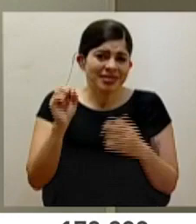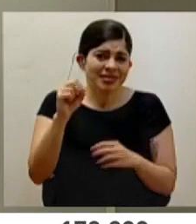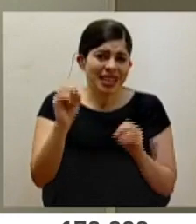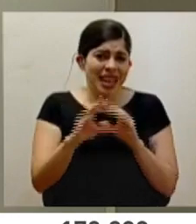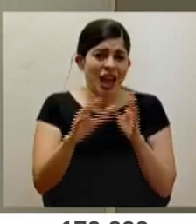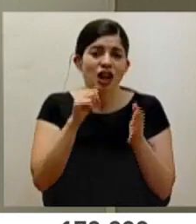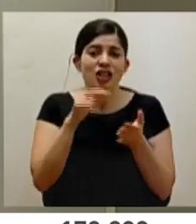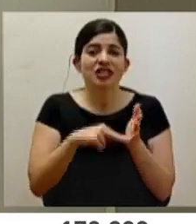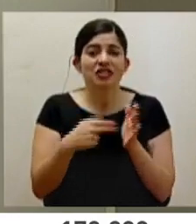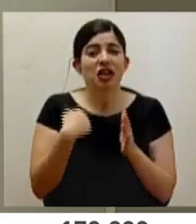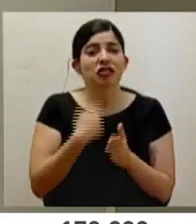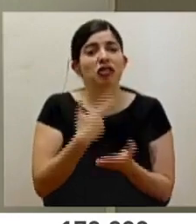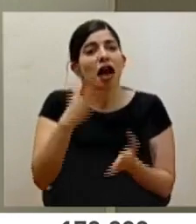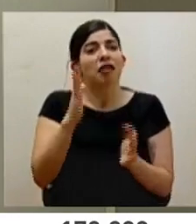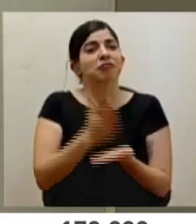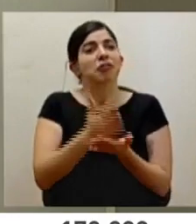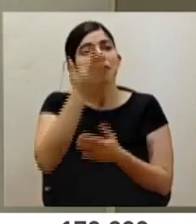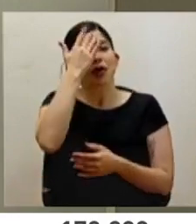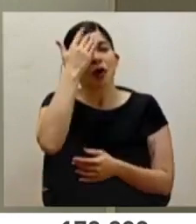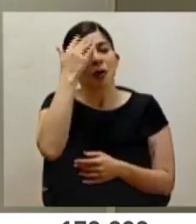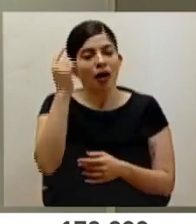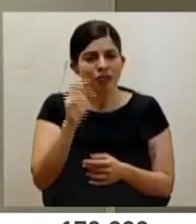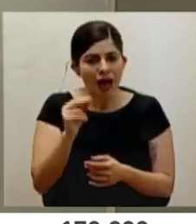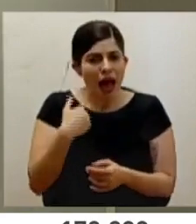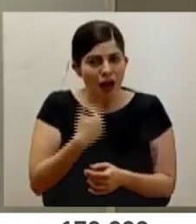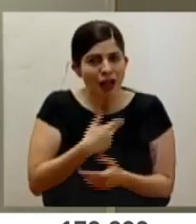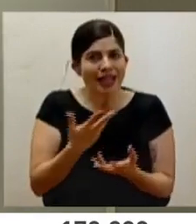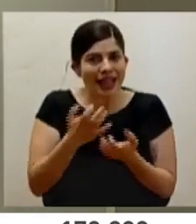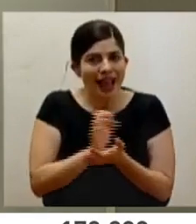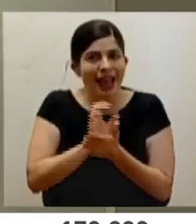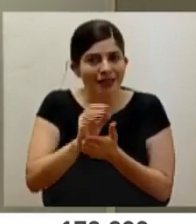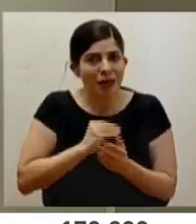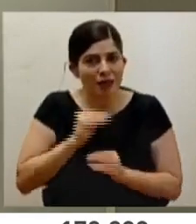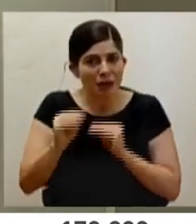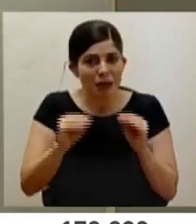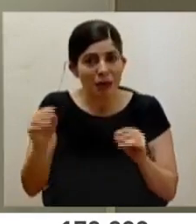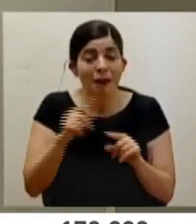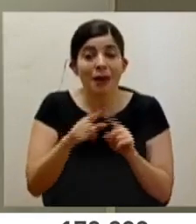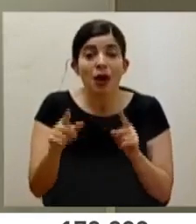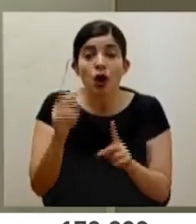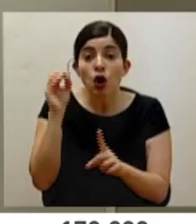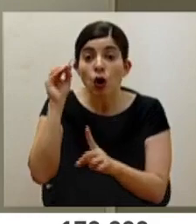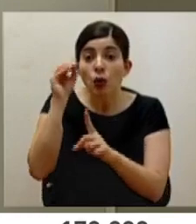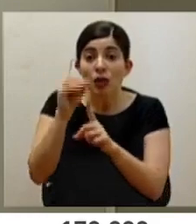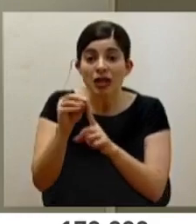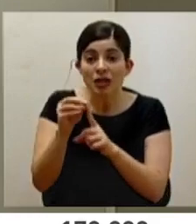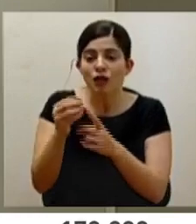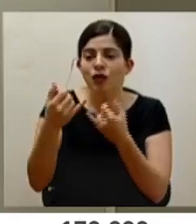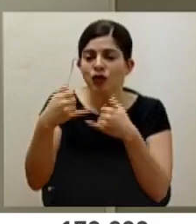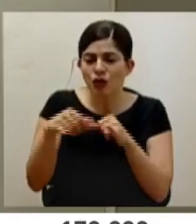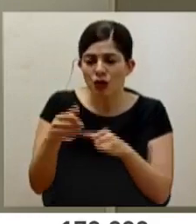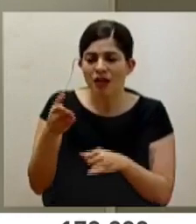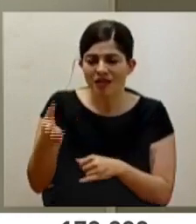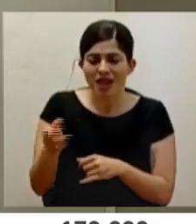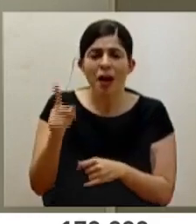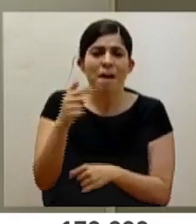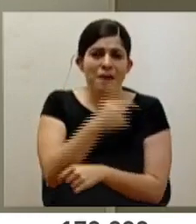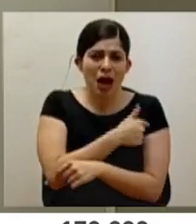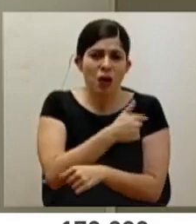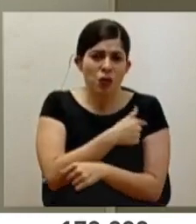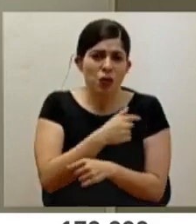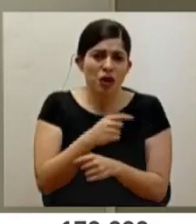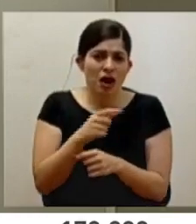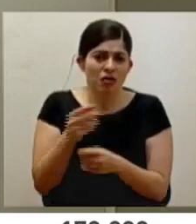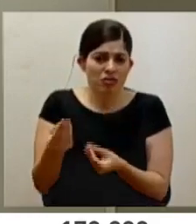no es que no deja de preocupar si queremos también evitar contagios, pero desde ese objetivo final que tenemos sigue siendo una vacuna que hasta el momento